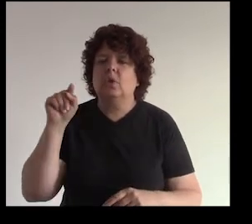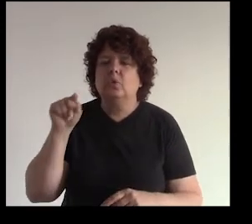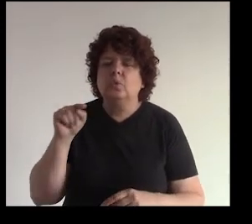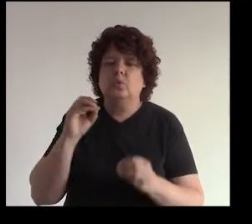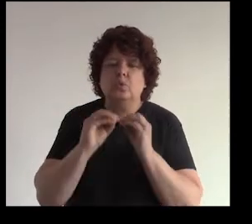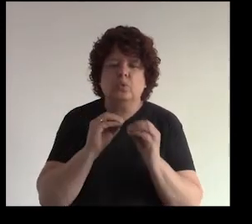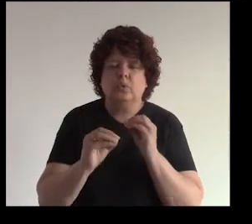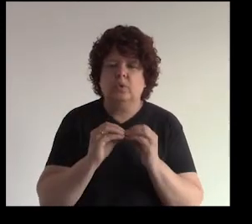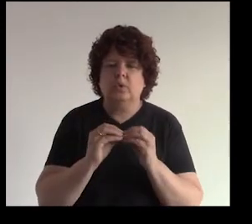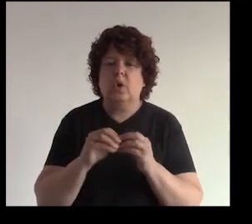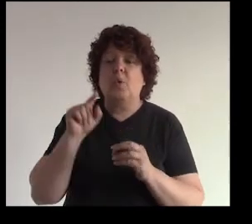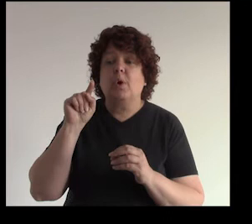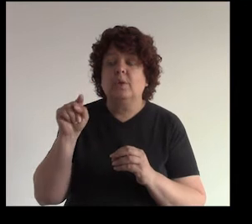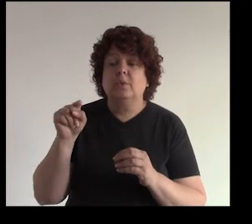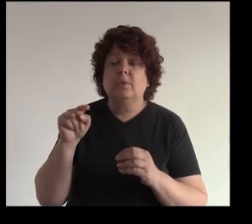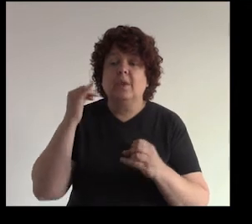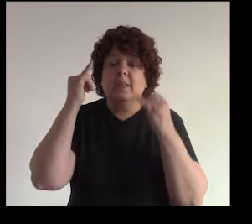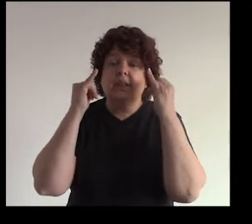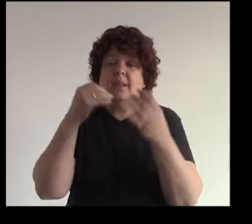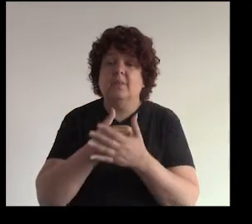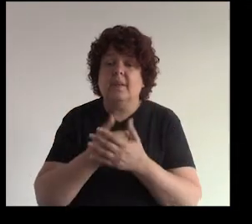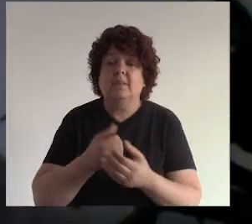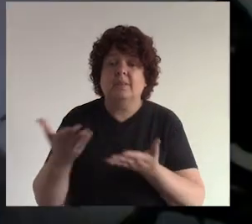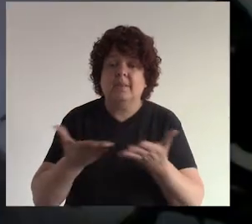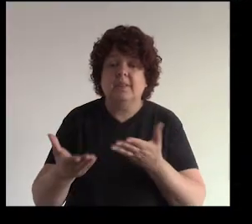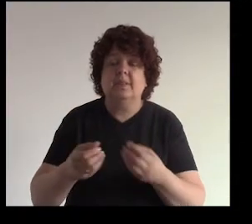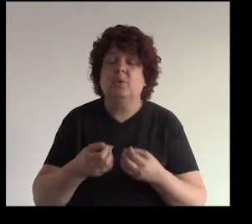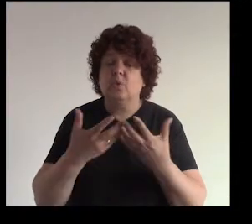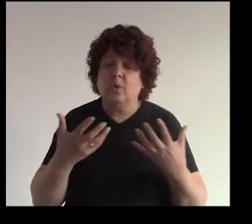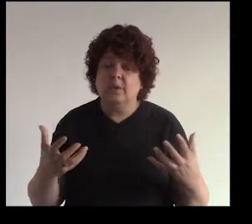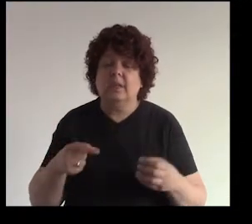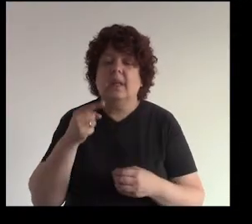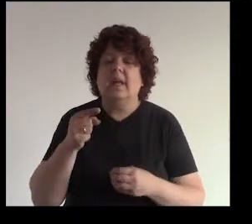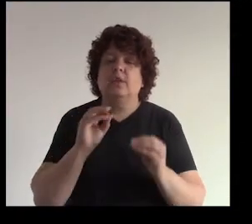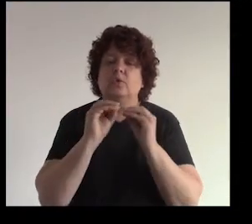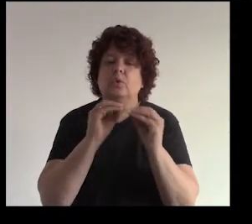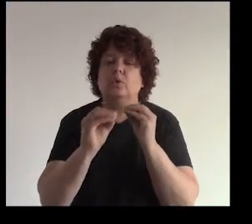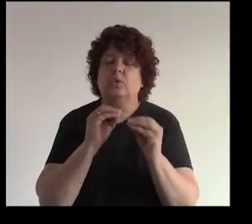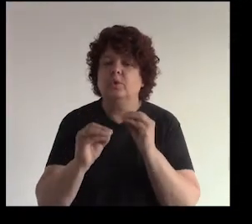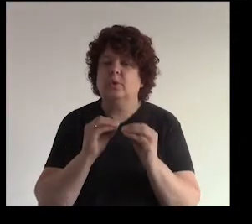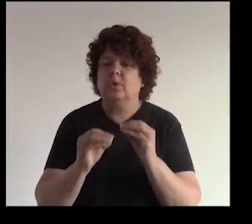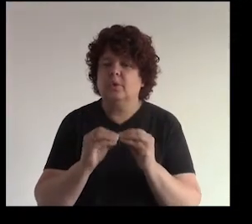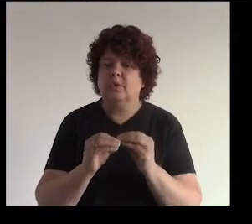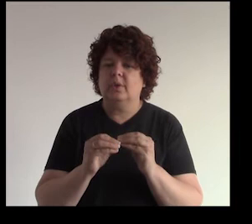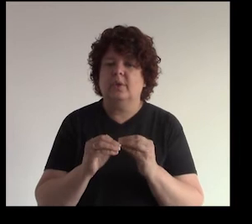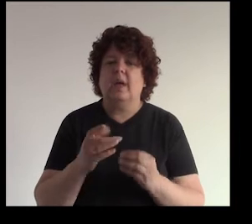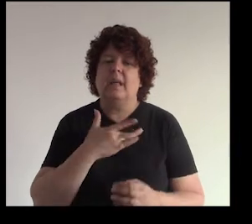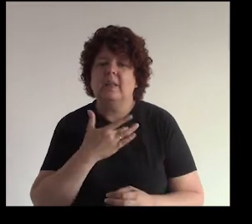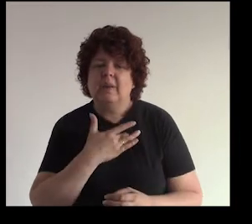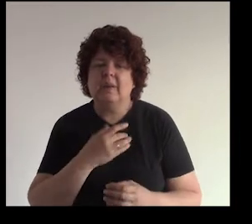que conozcan tu solución porque tu emprendimiento tu producto tu servicio resuelve un producto calma un dolor